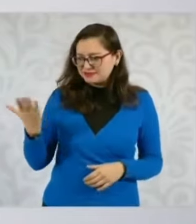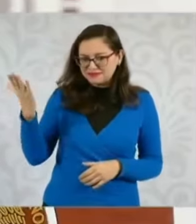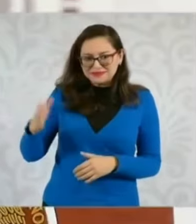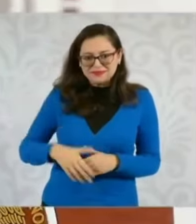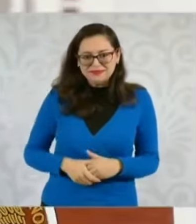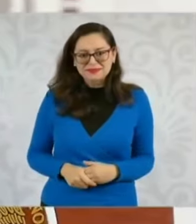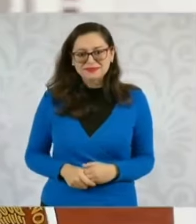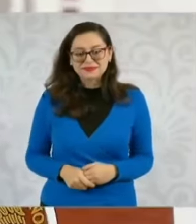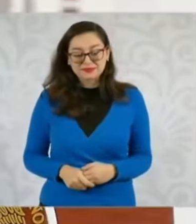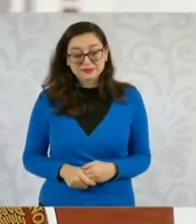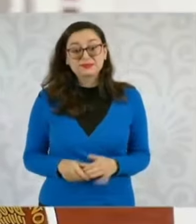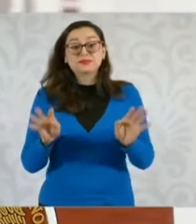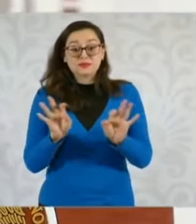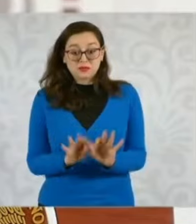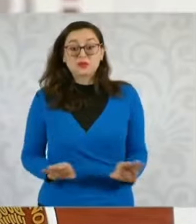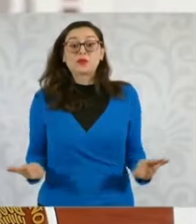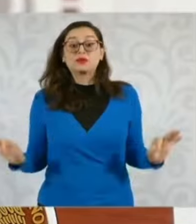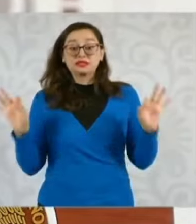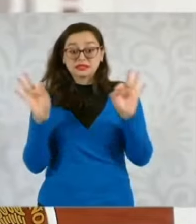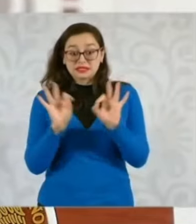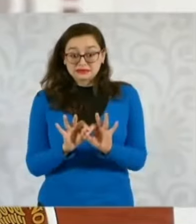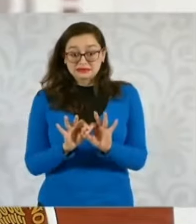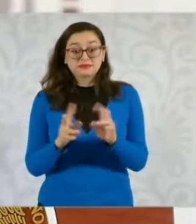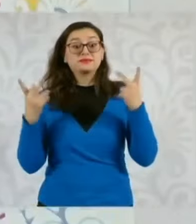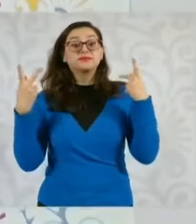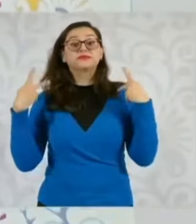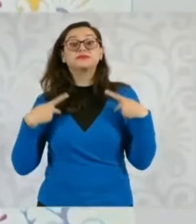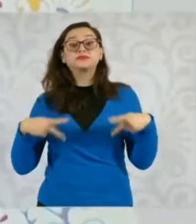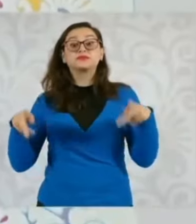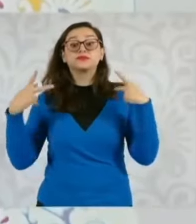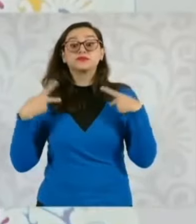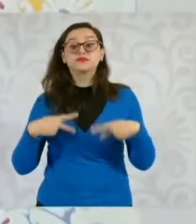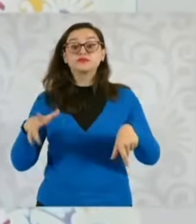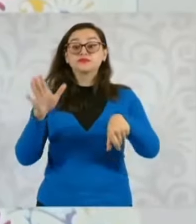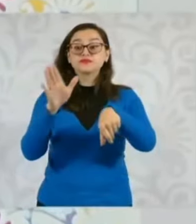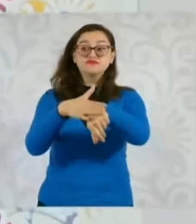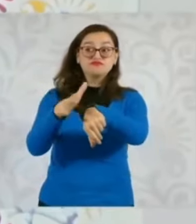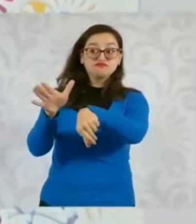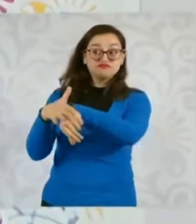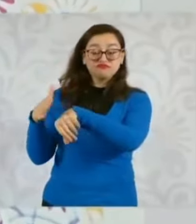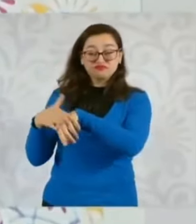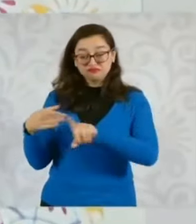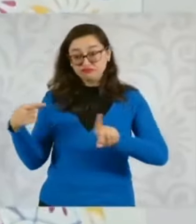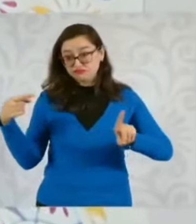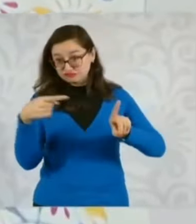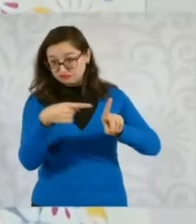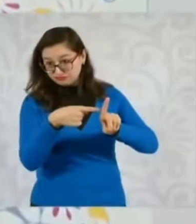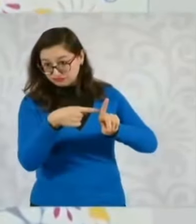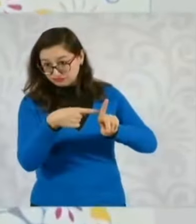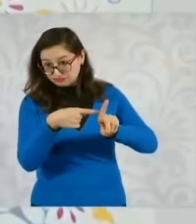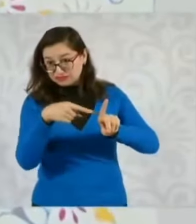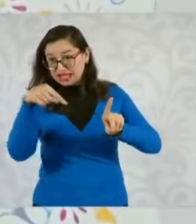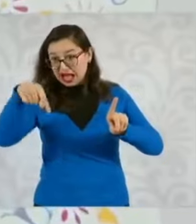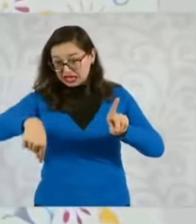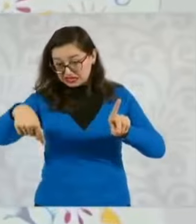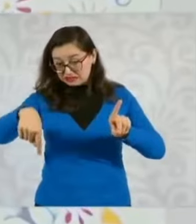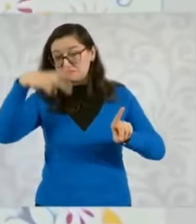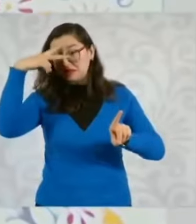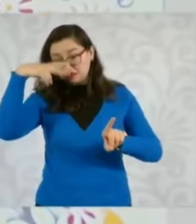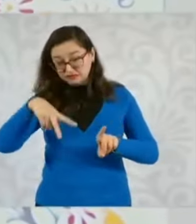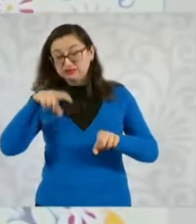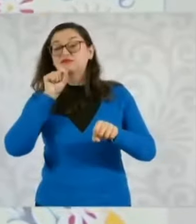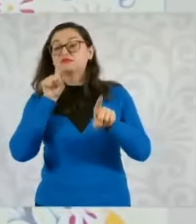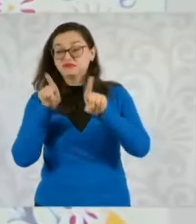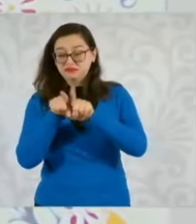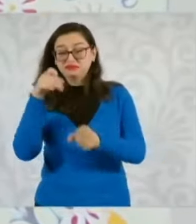ayer, es importante que el pueblo de México sepa que hay órdenes de aprehensión contra García Luna en México, que